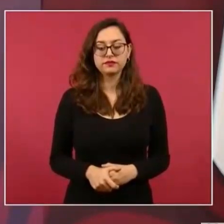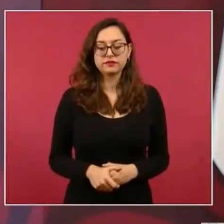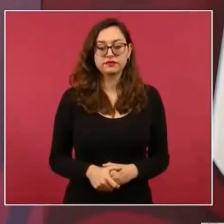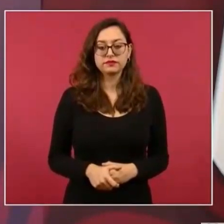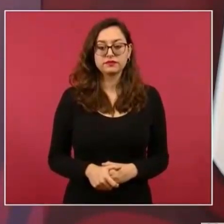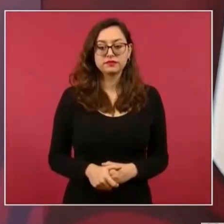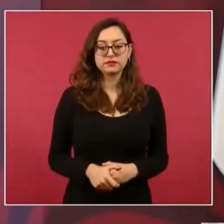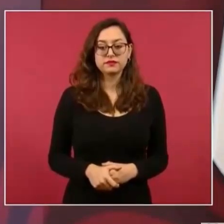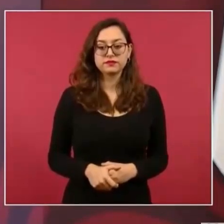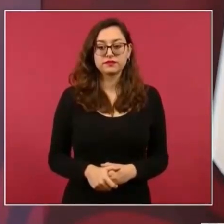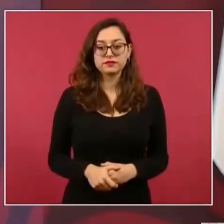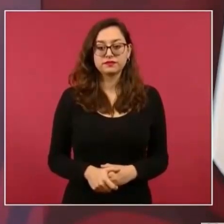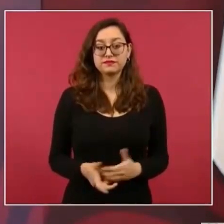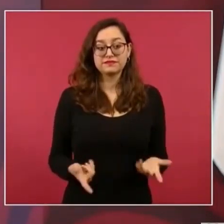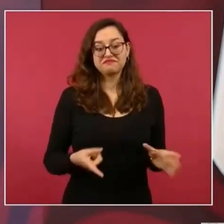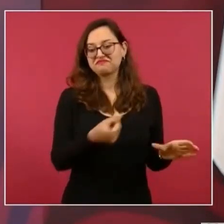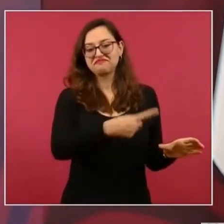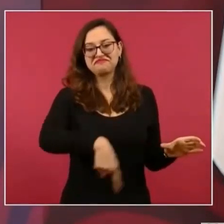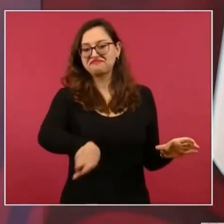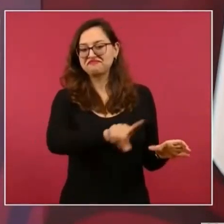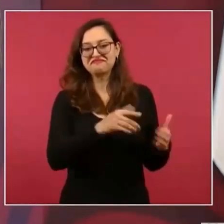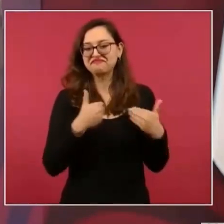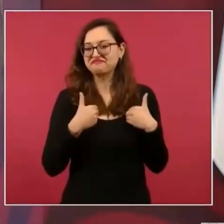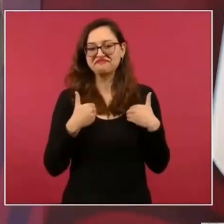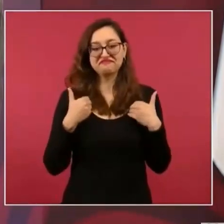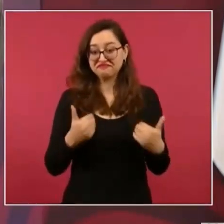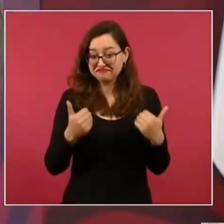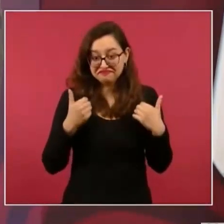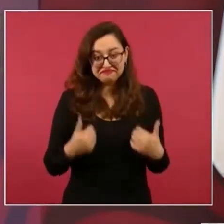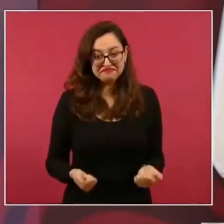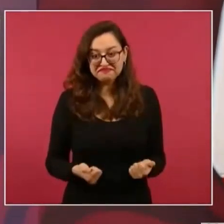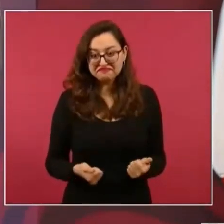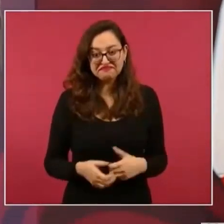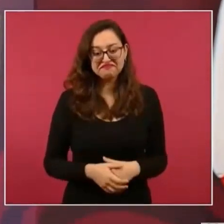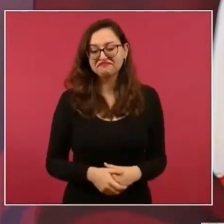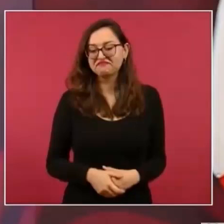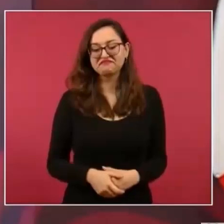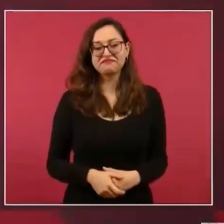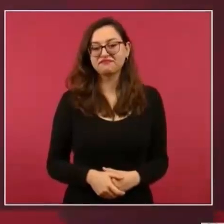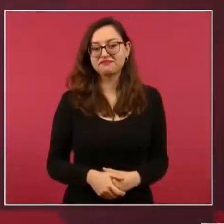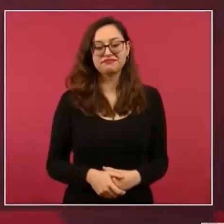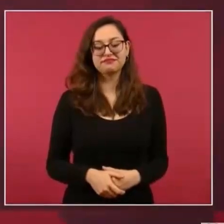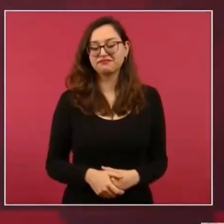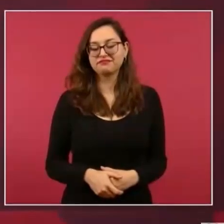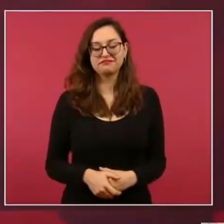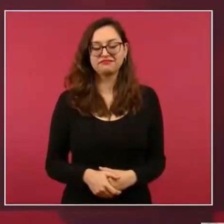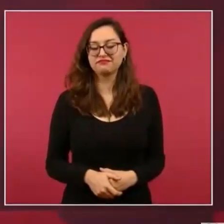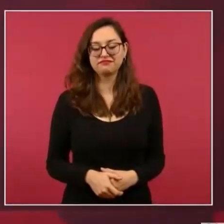Pero, está muy difícil que nuestros adversarios,